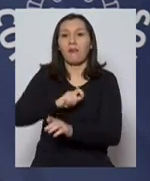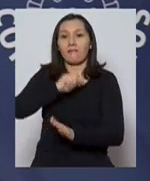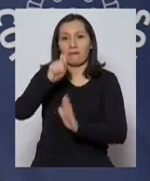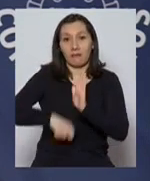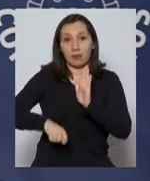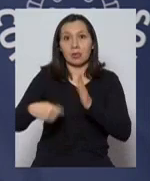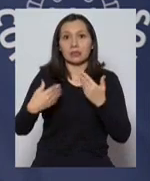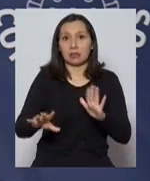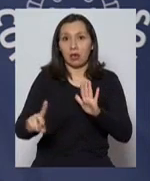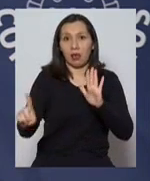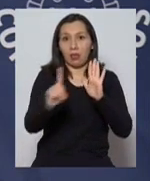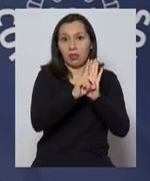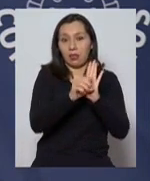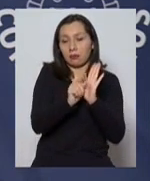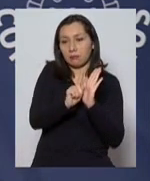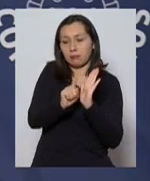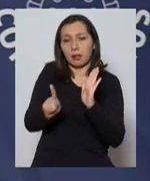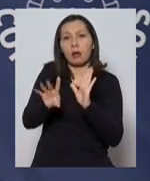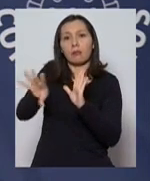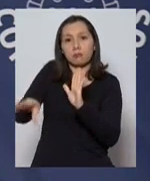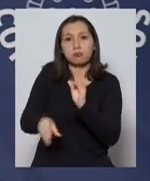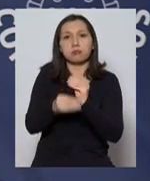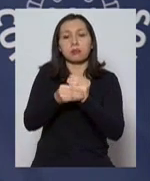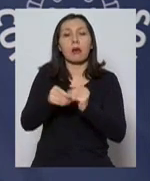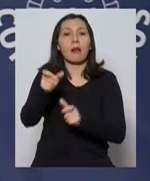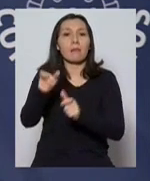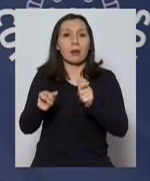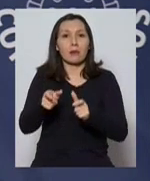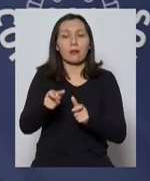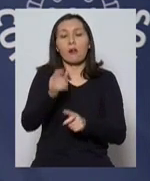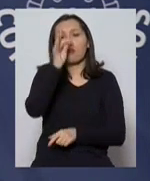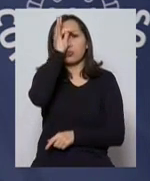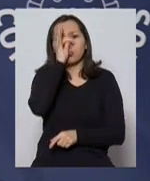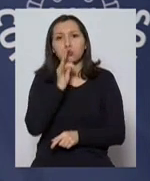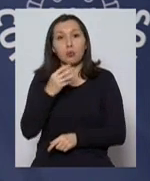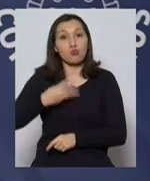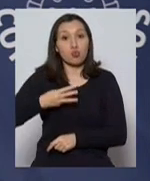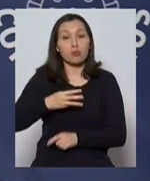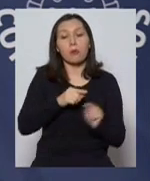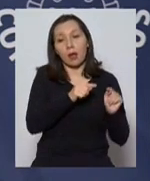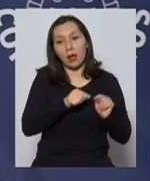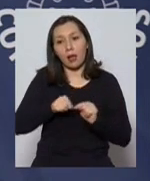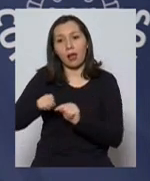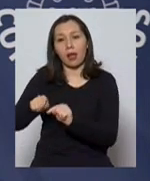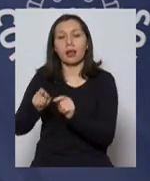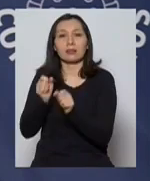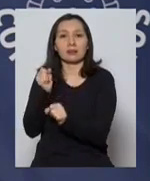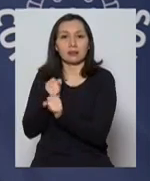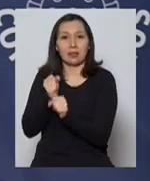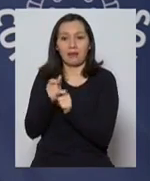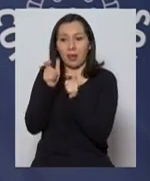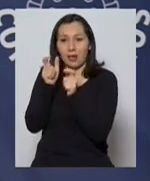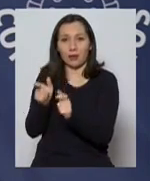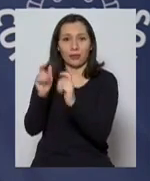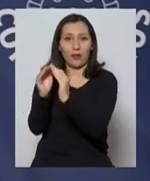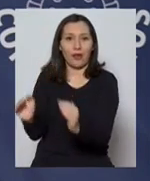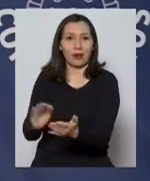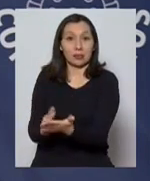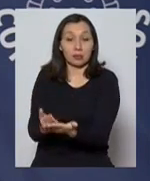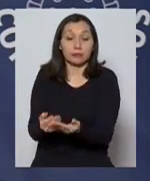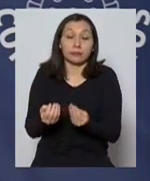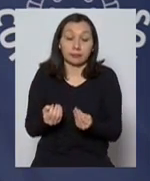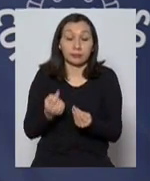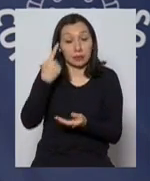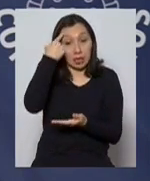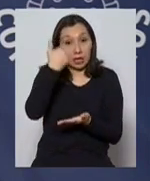un decreto que permite incorporar a personal de los municipios, para esta tarea es evidente que